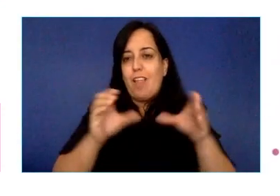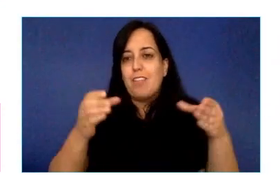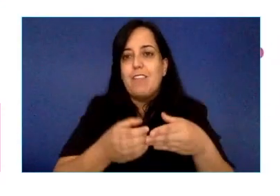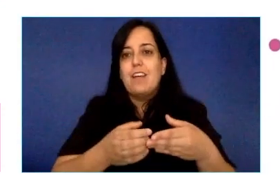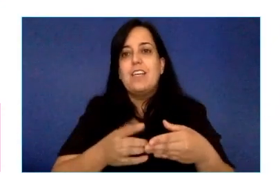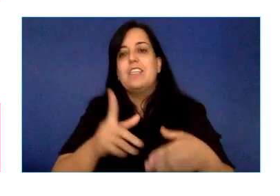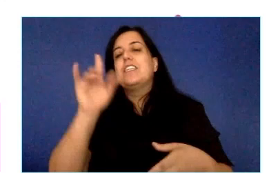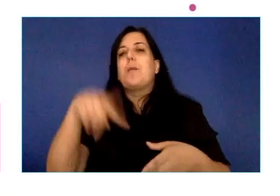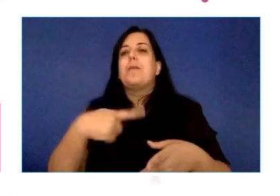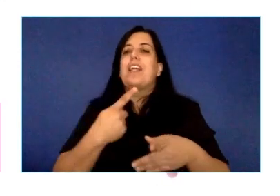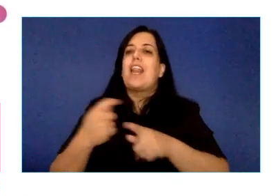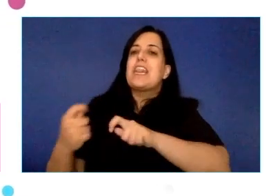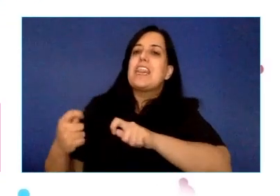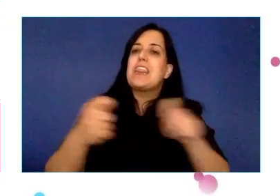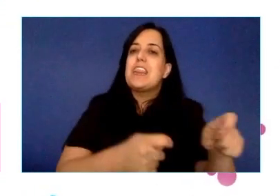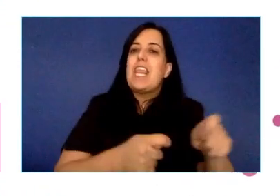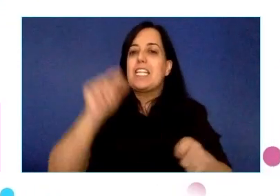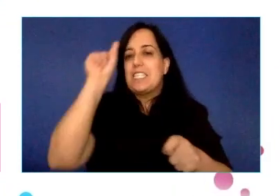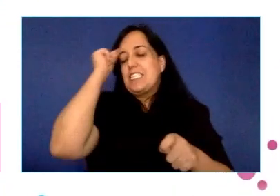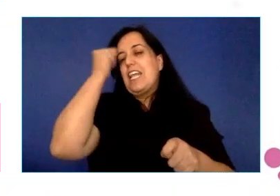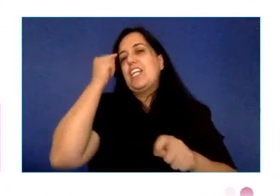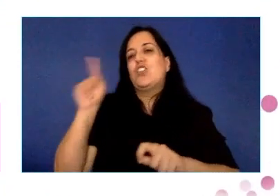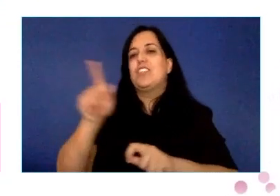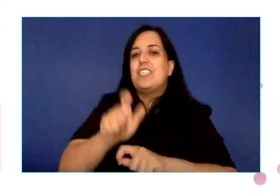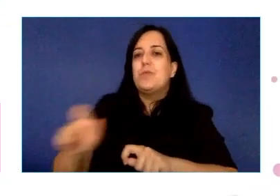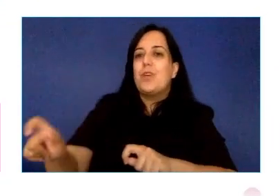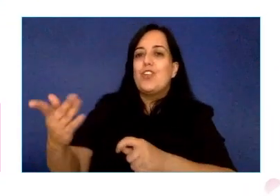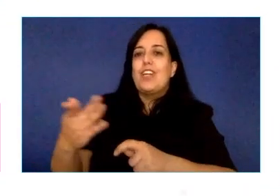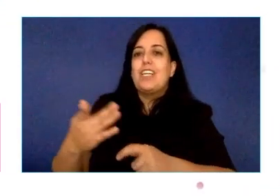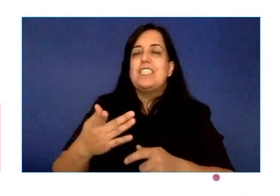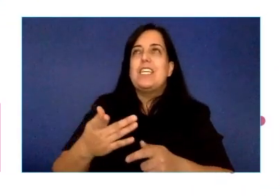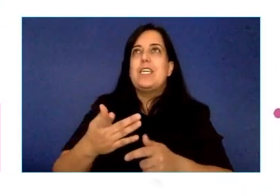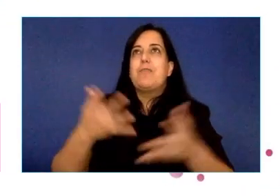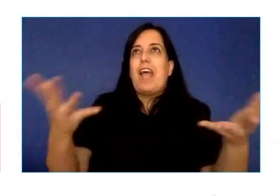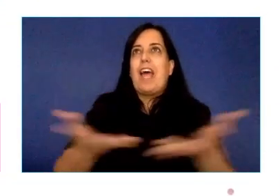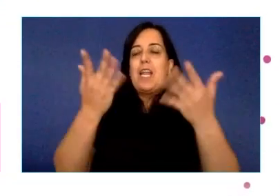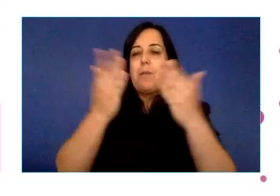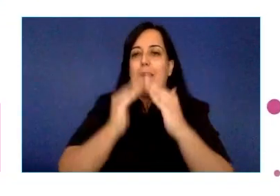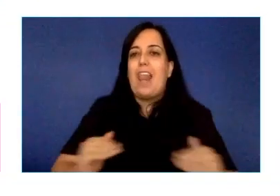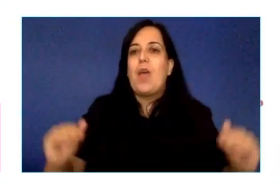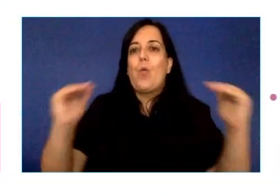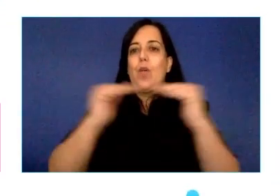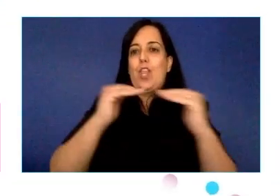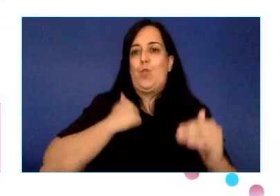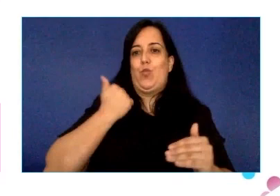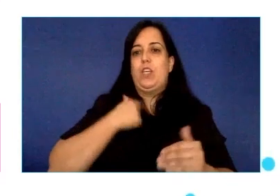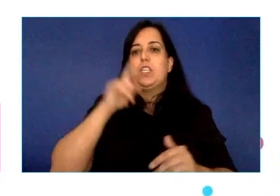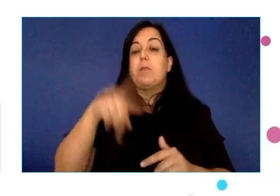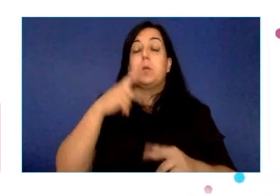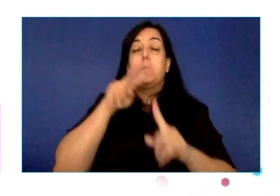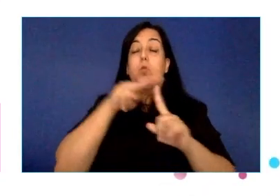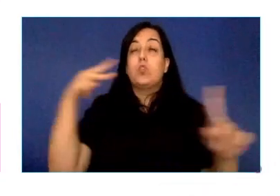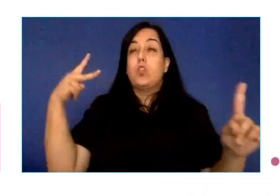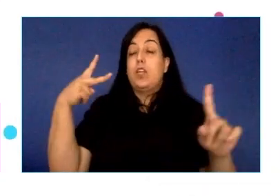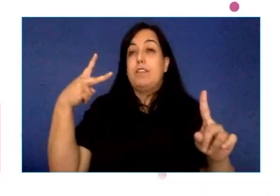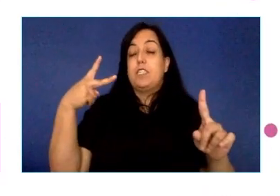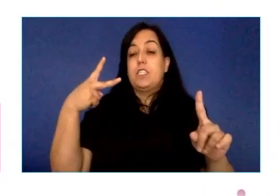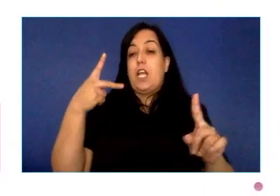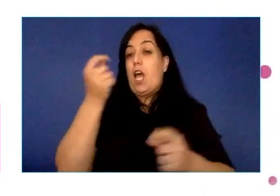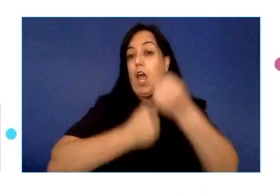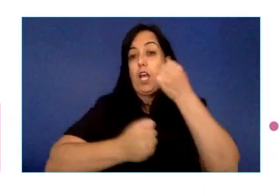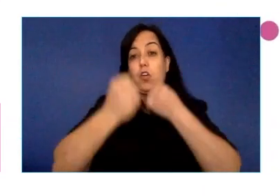y favorecer la igualdad de oportunidades y ya desde el punto de vista puramente financiero pues se consiguen ventajas en